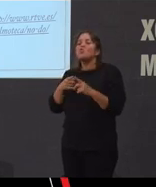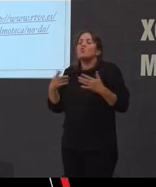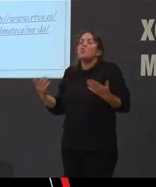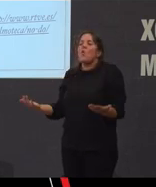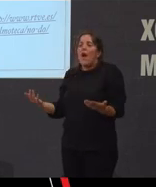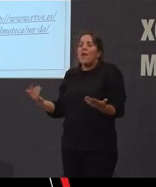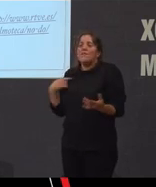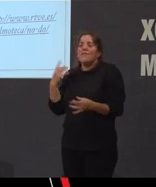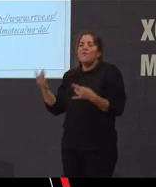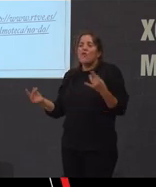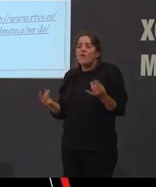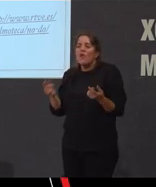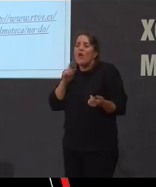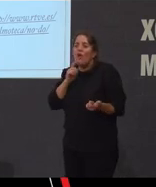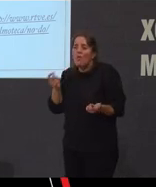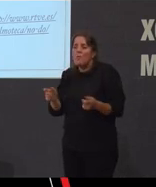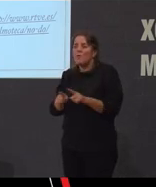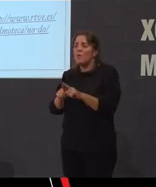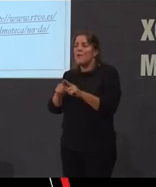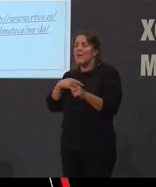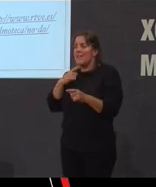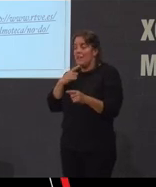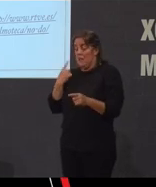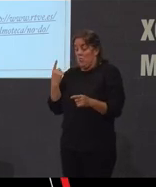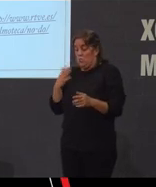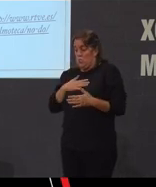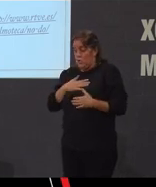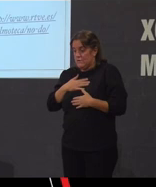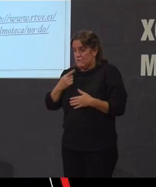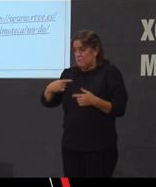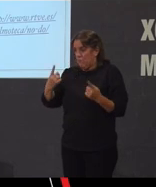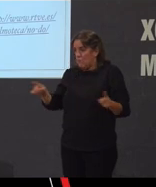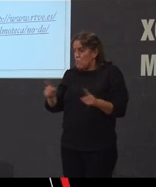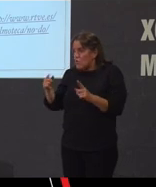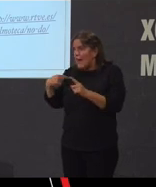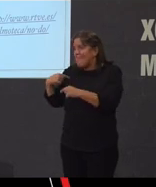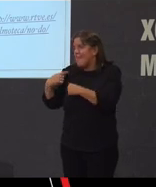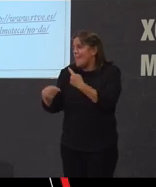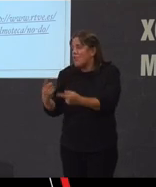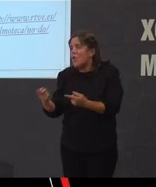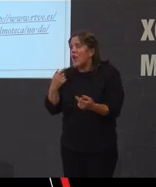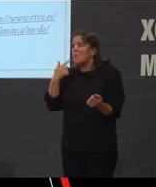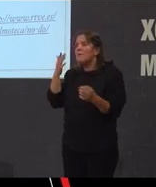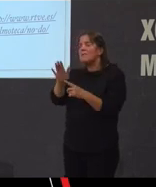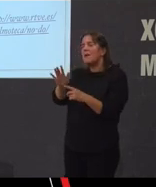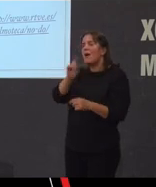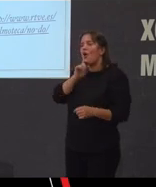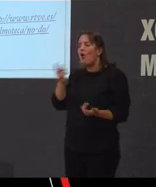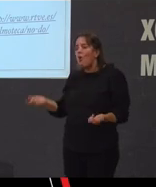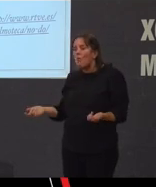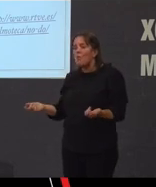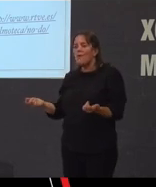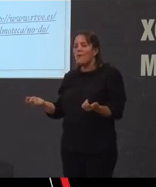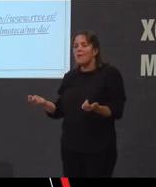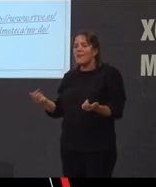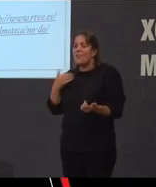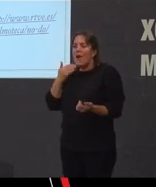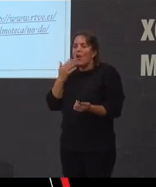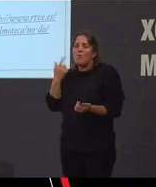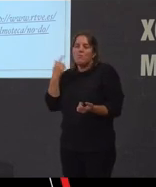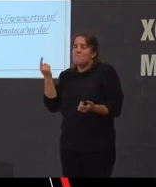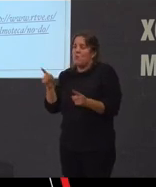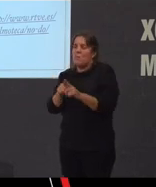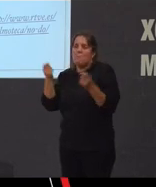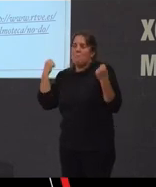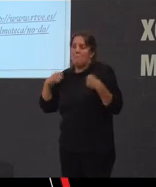facía do folclore como aparecía a nosa suposta música tradicional como se nos mostraba se aparecían o sea algo moi pragmático